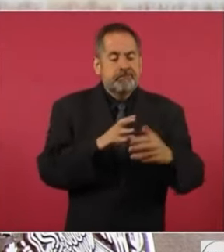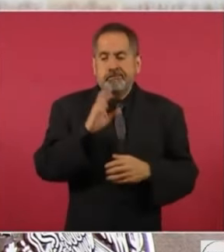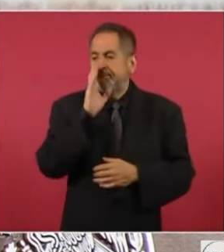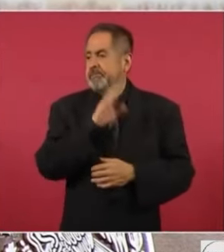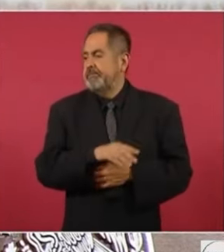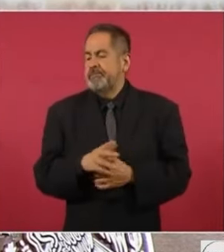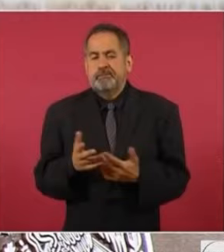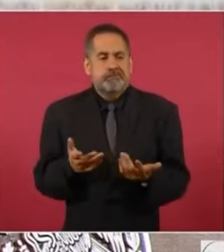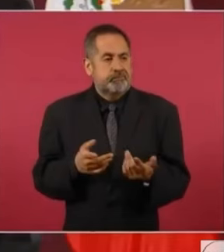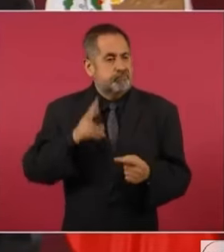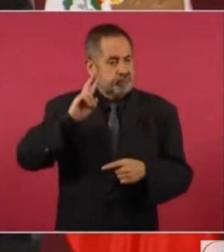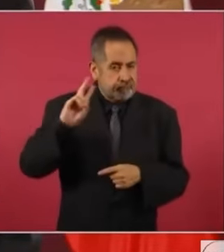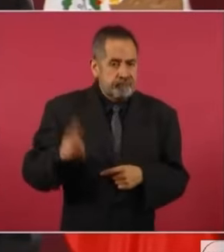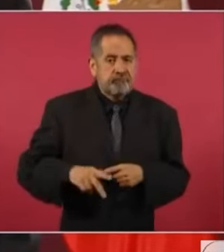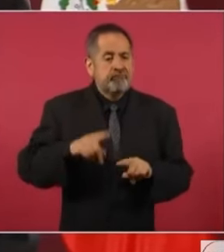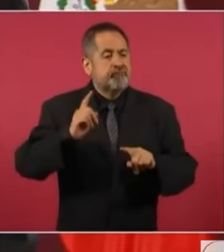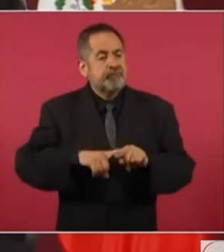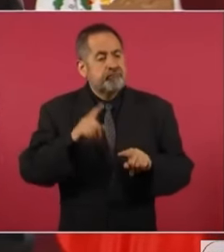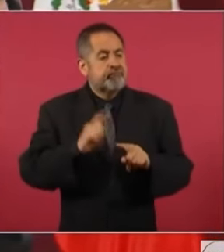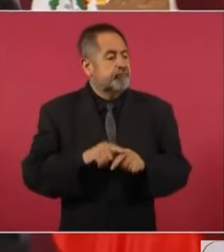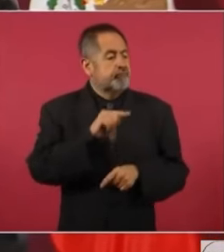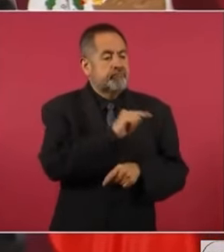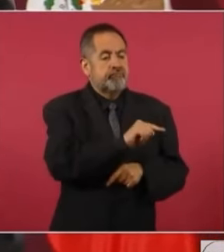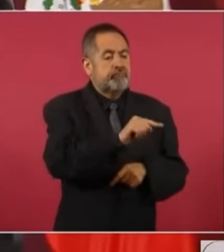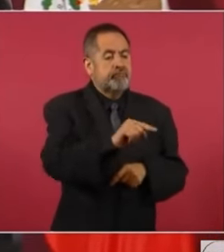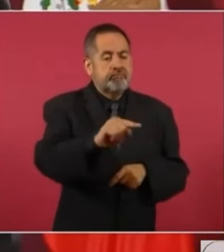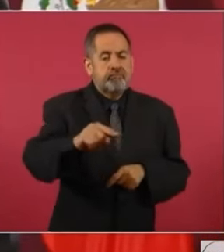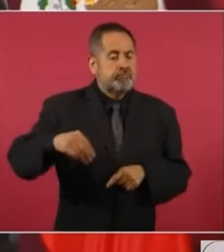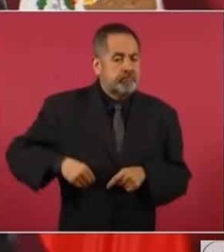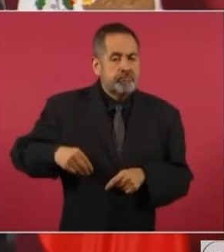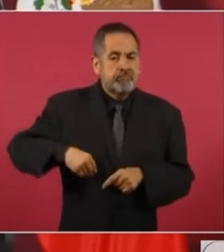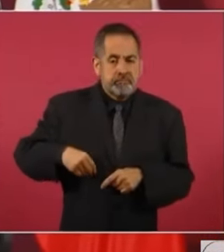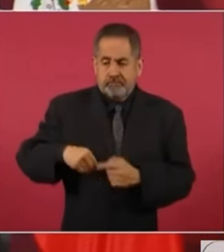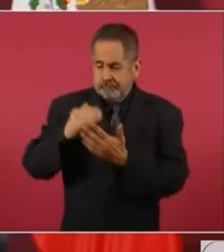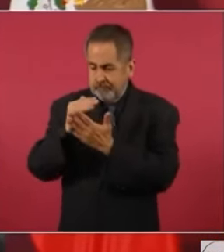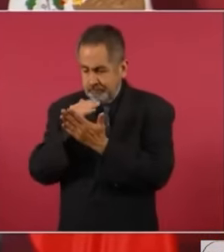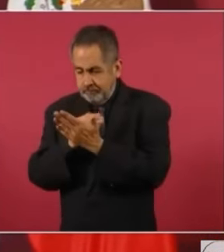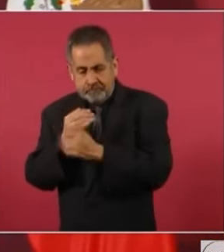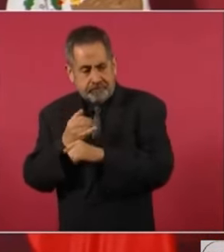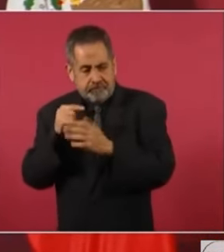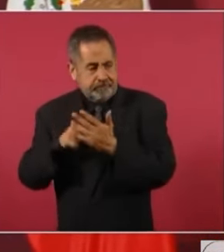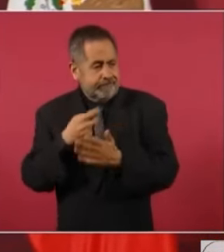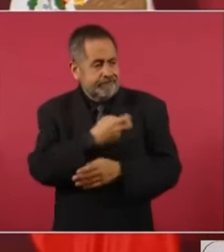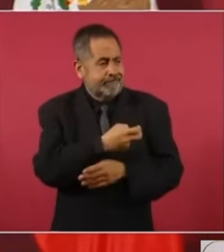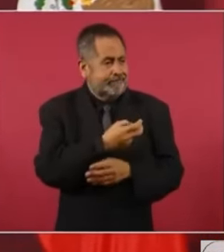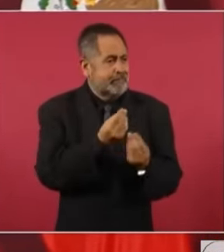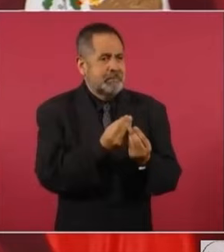los que estaban como responsables en el informe,